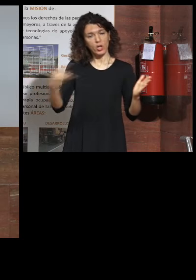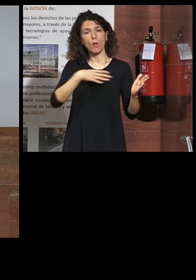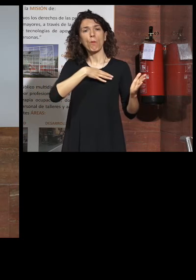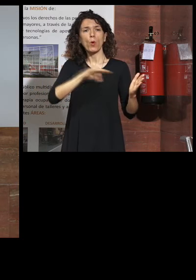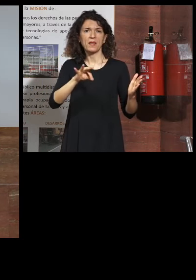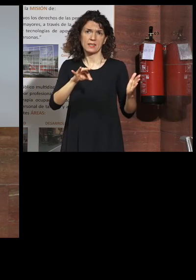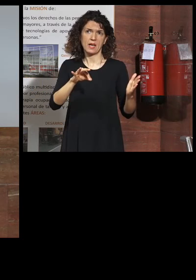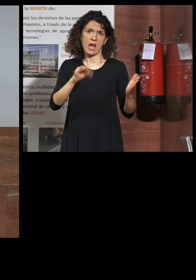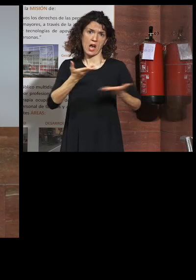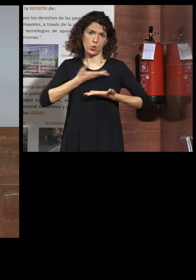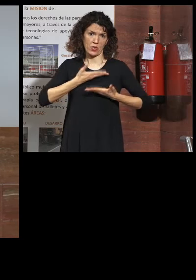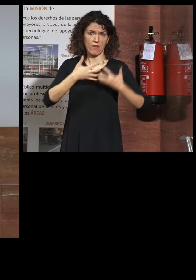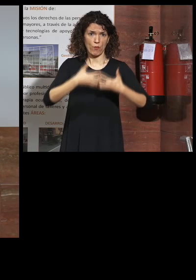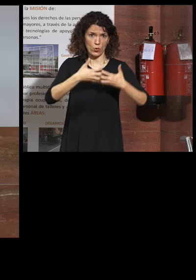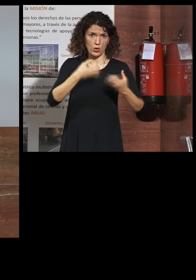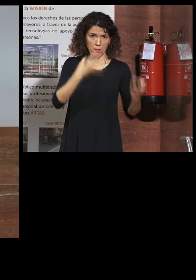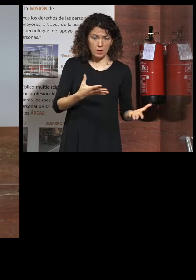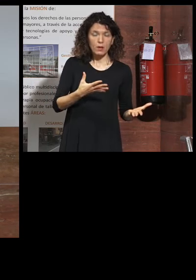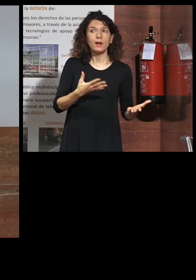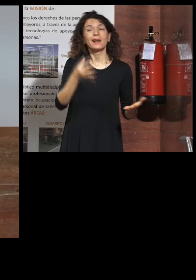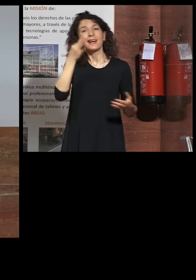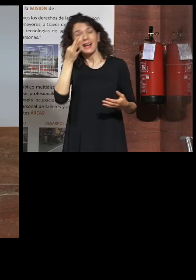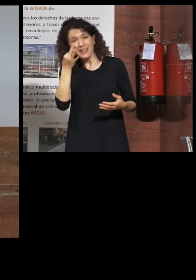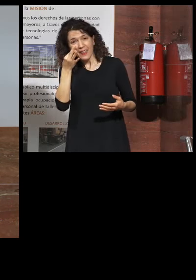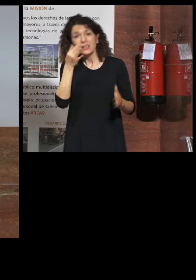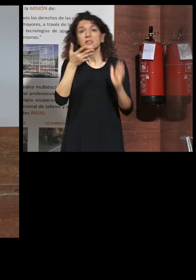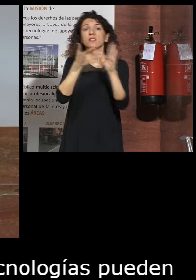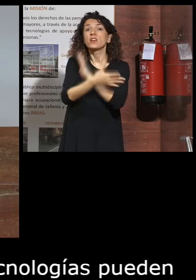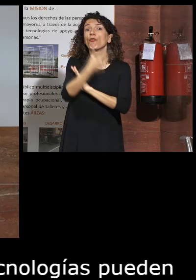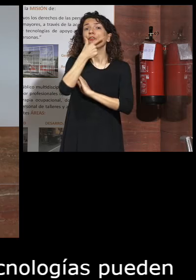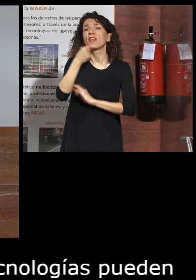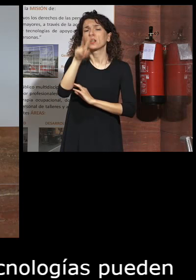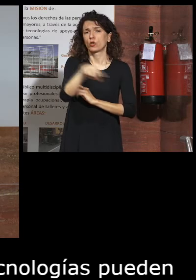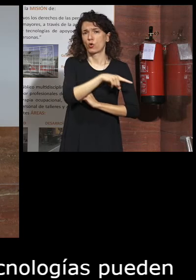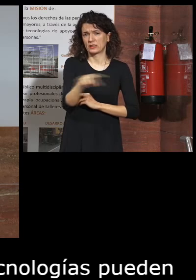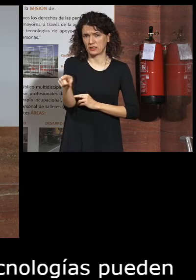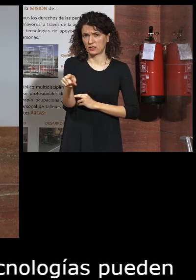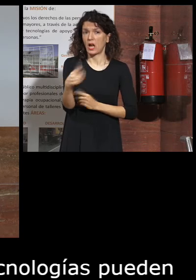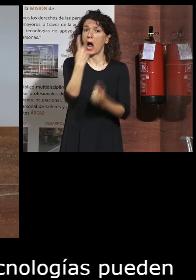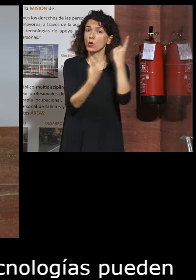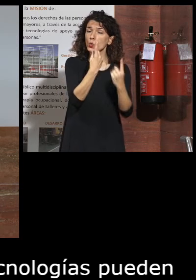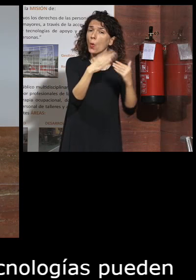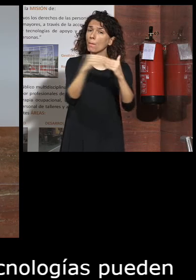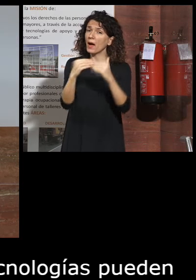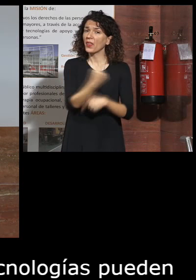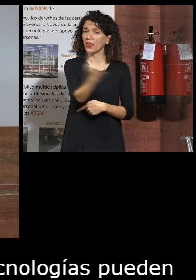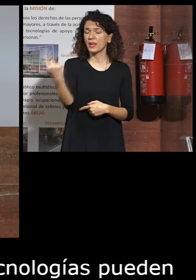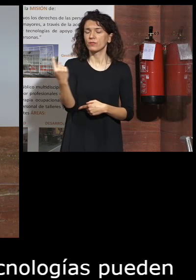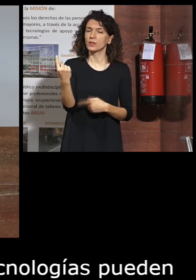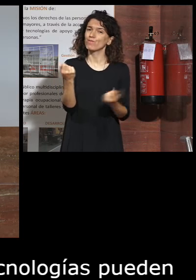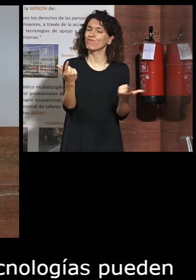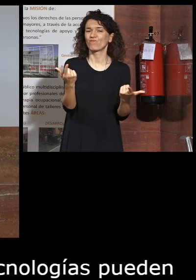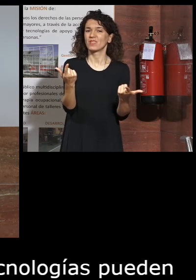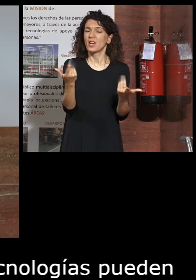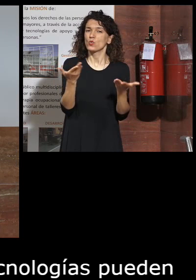funcionales en realidad no son siempre fáciles de usar y algunos pacientes se niegan a